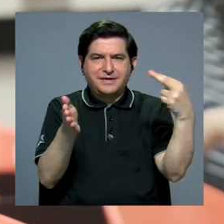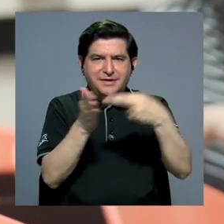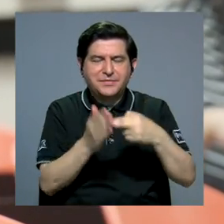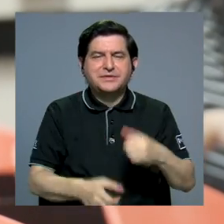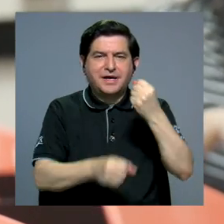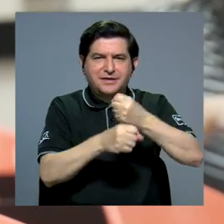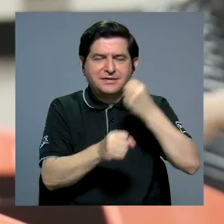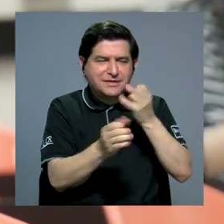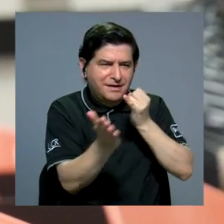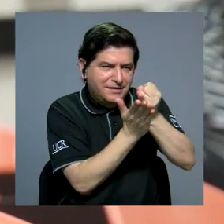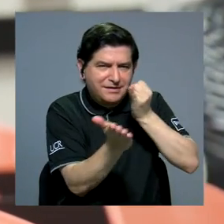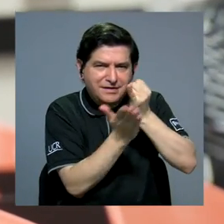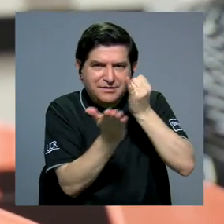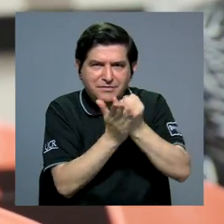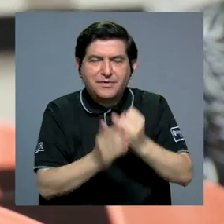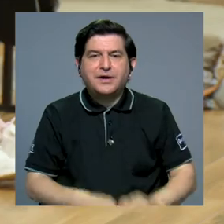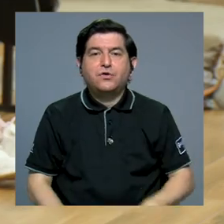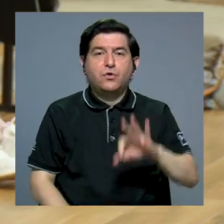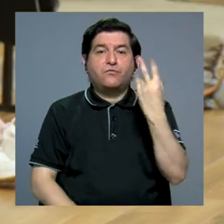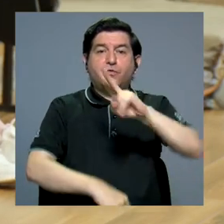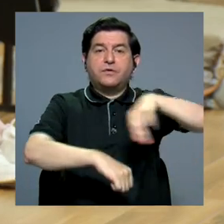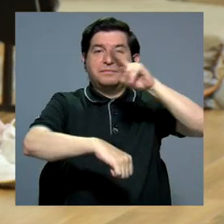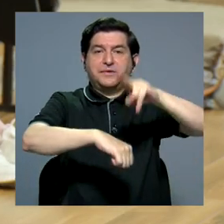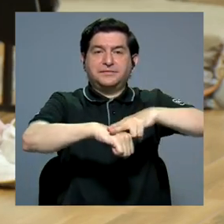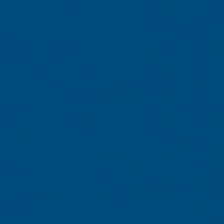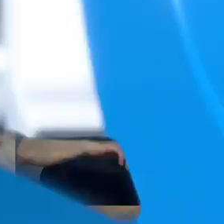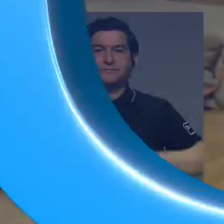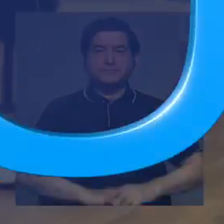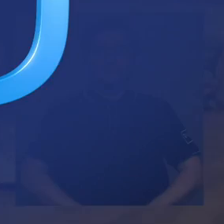este esfuerzo de investigación a nivel nacional.